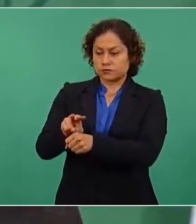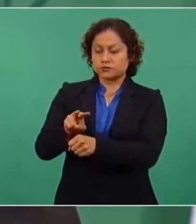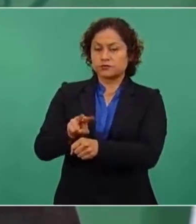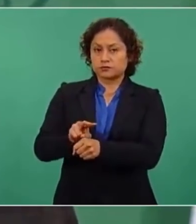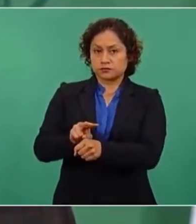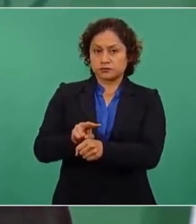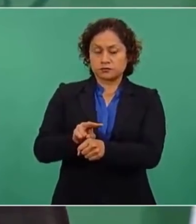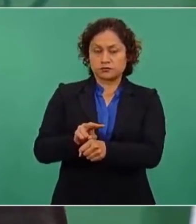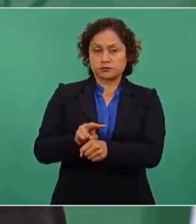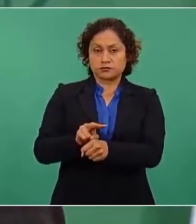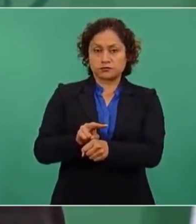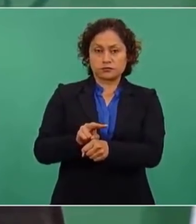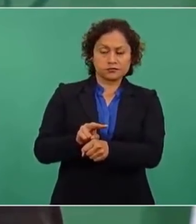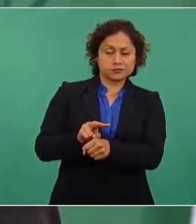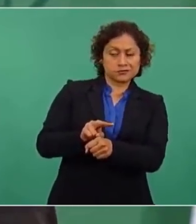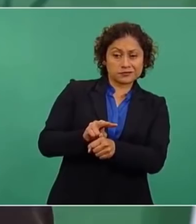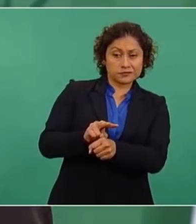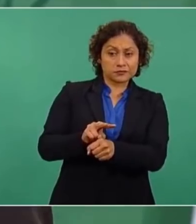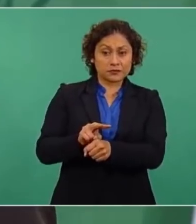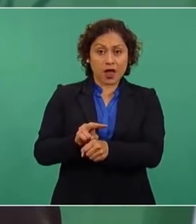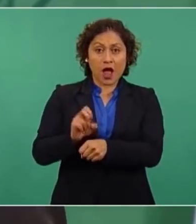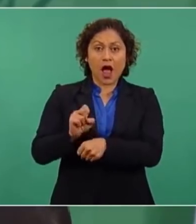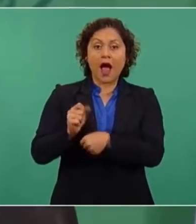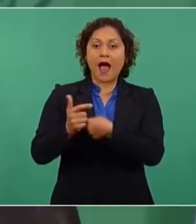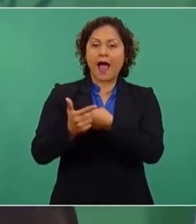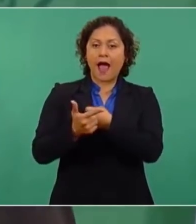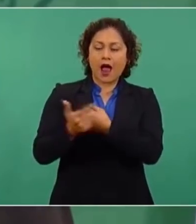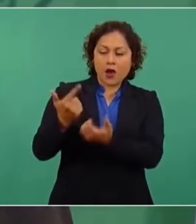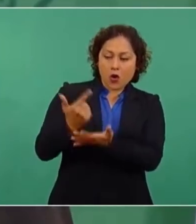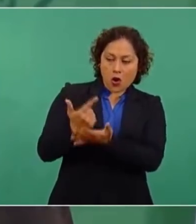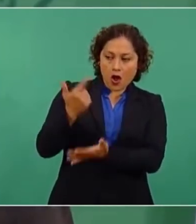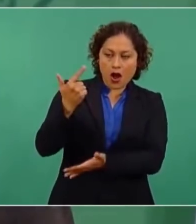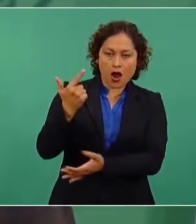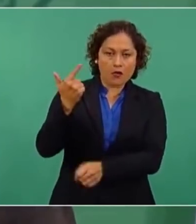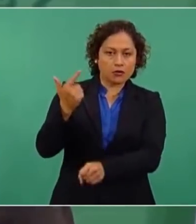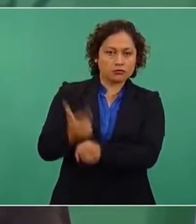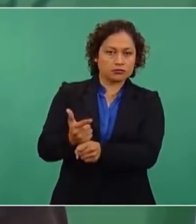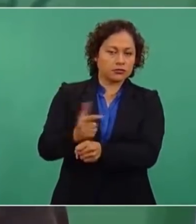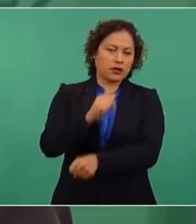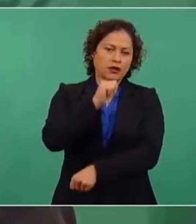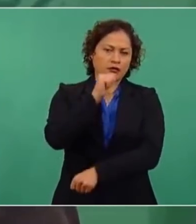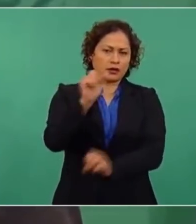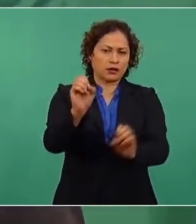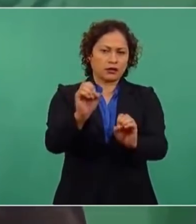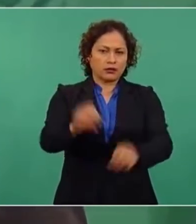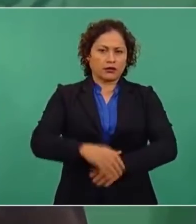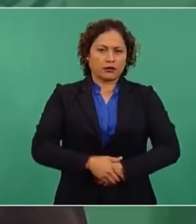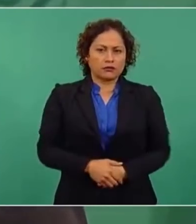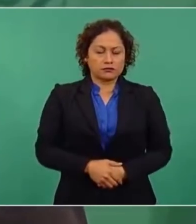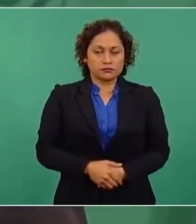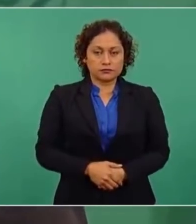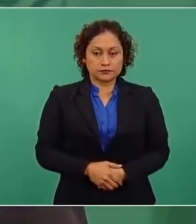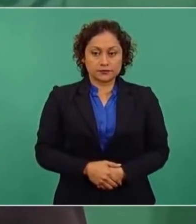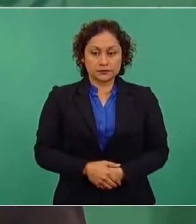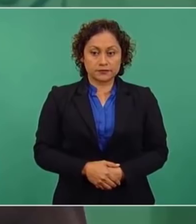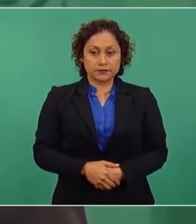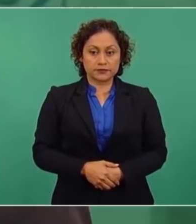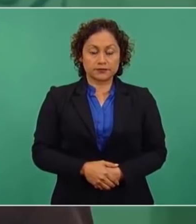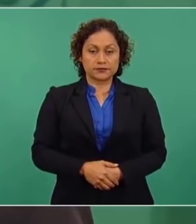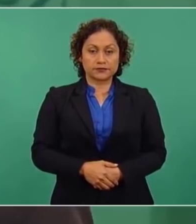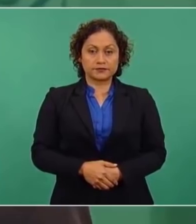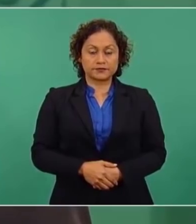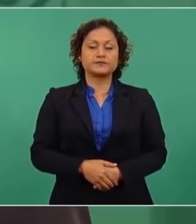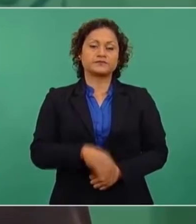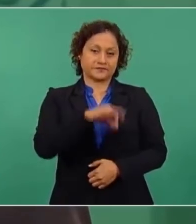no hemos tenido ningún problema grave en las escuelas. Se